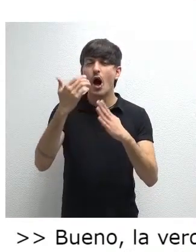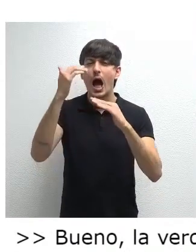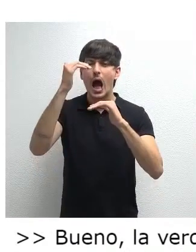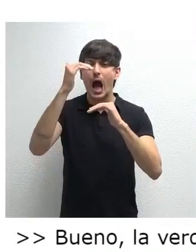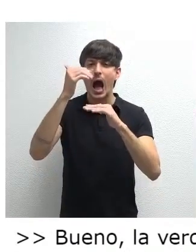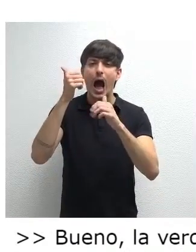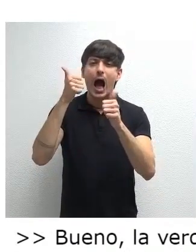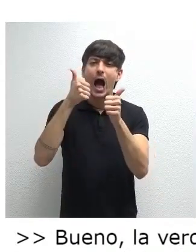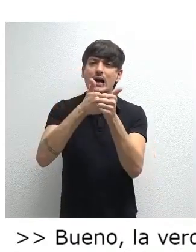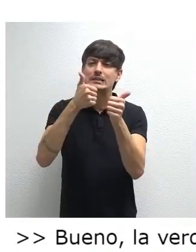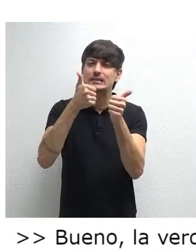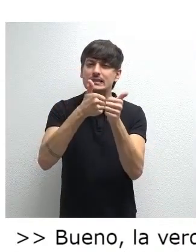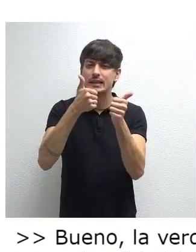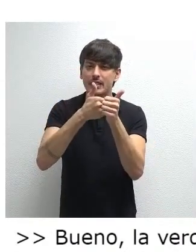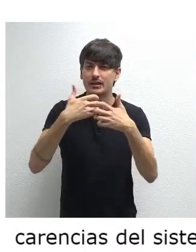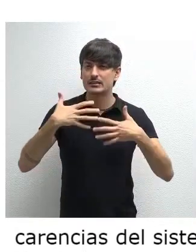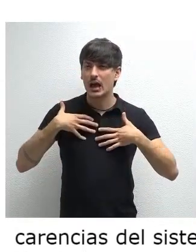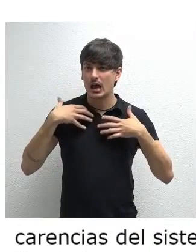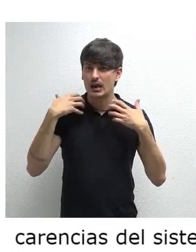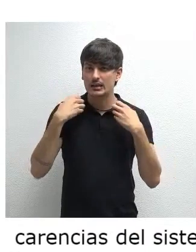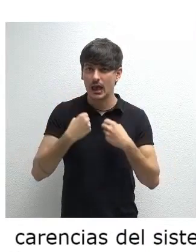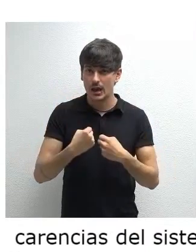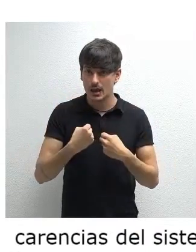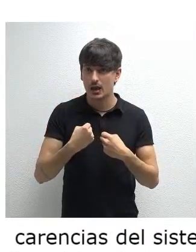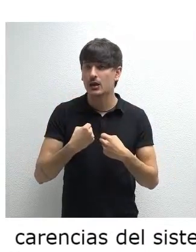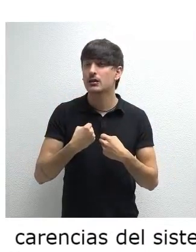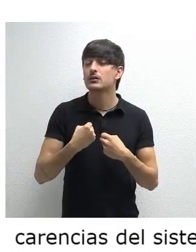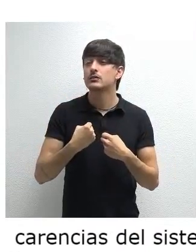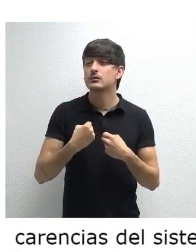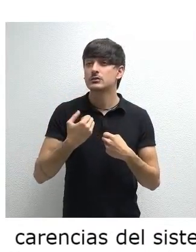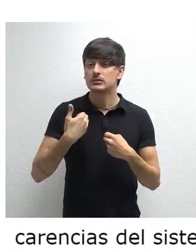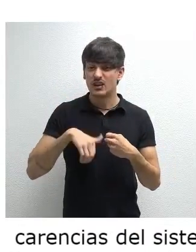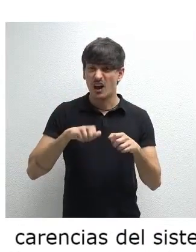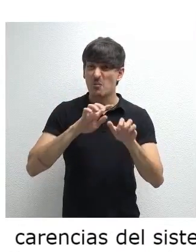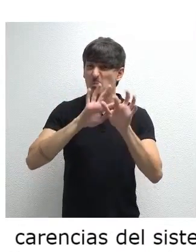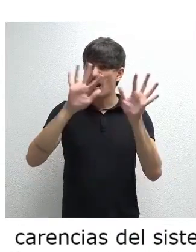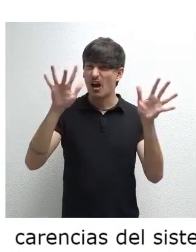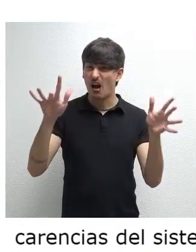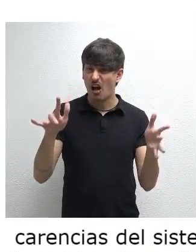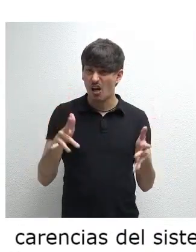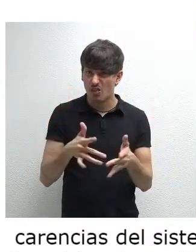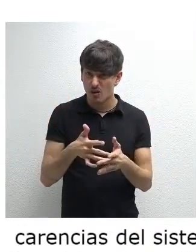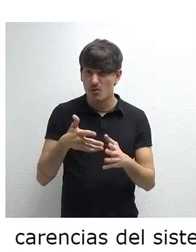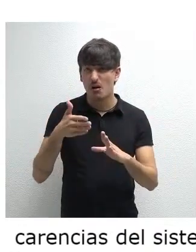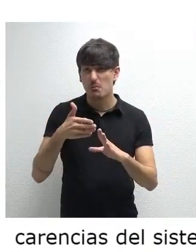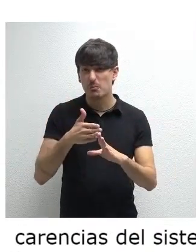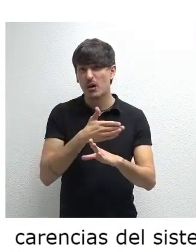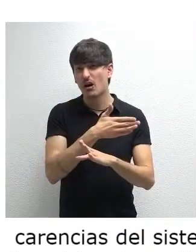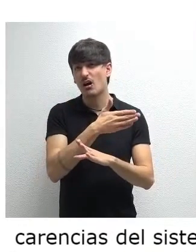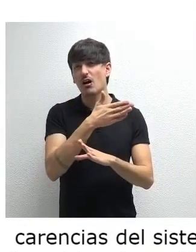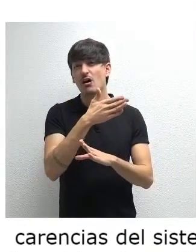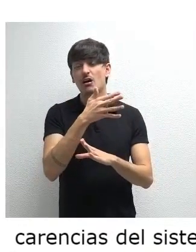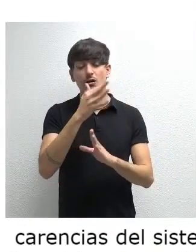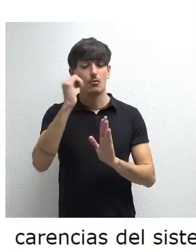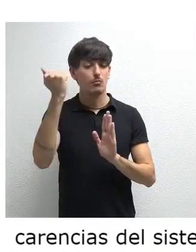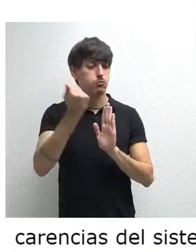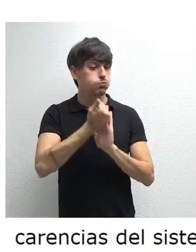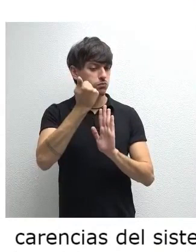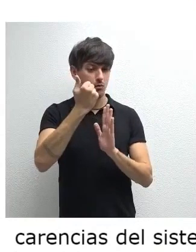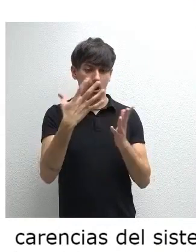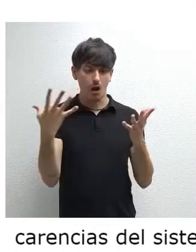profesionales y realmente que, habiendo pasado por una pandemia también, que nos está dejando una huella, una huella que nos ha dejado a todos,